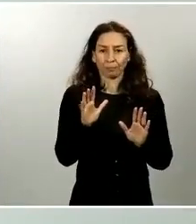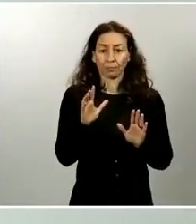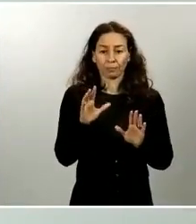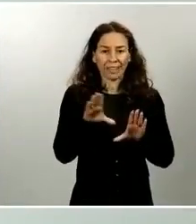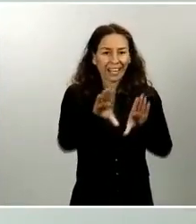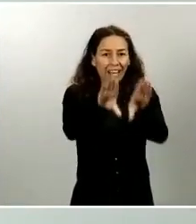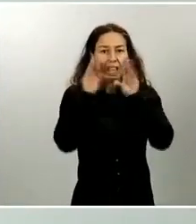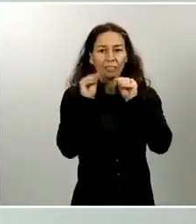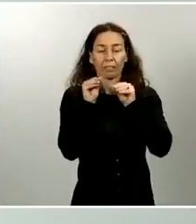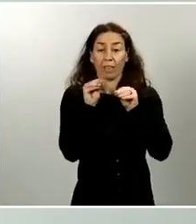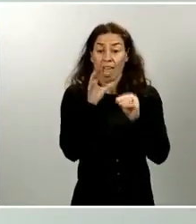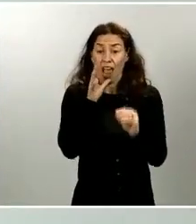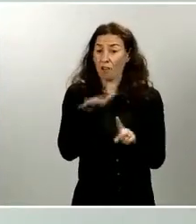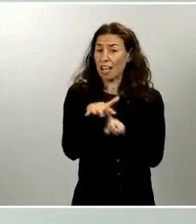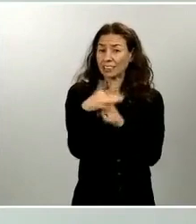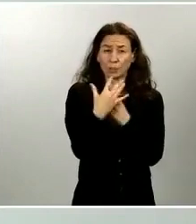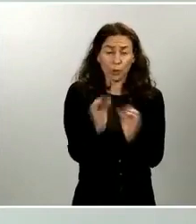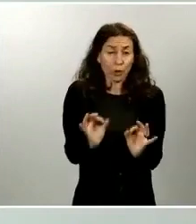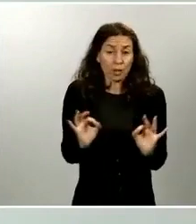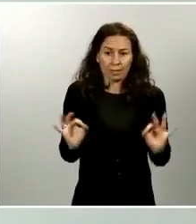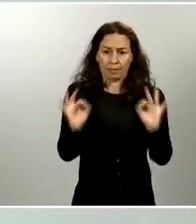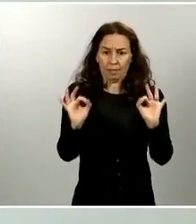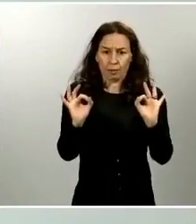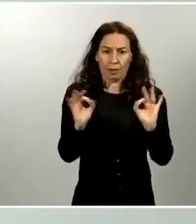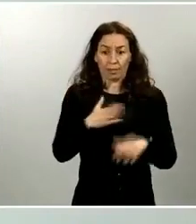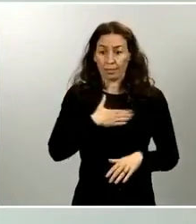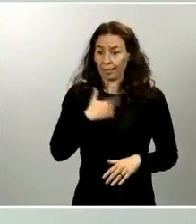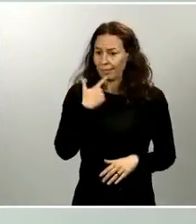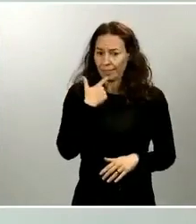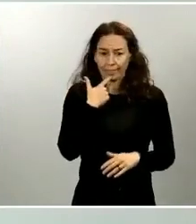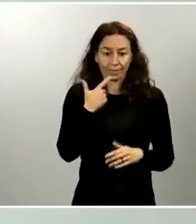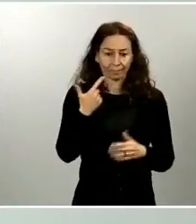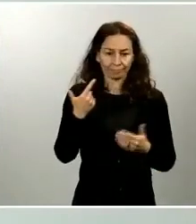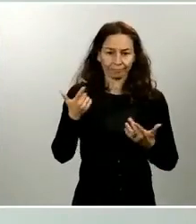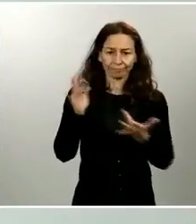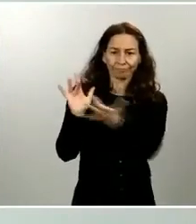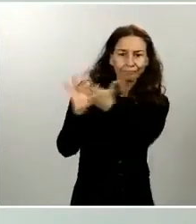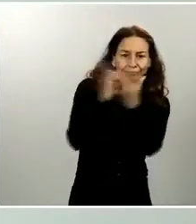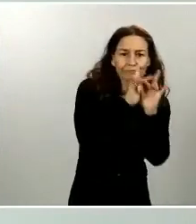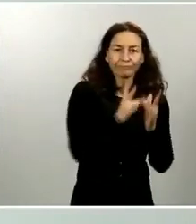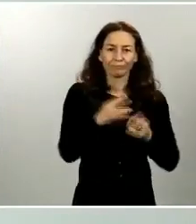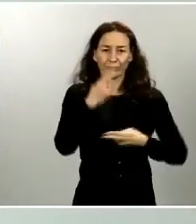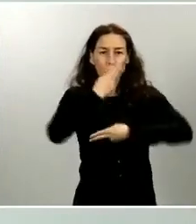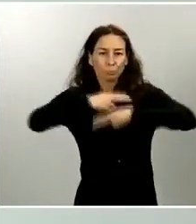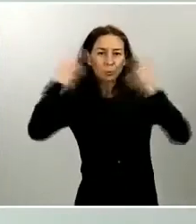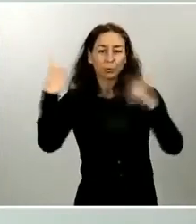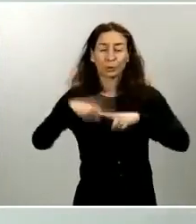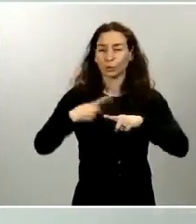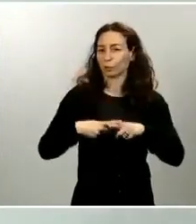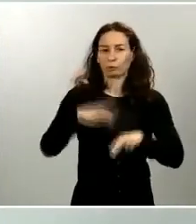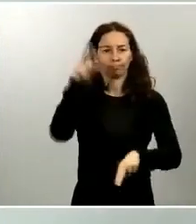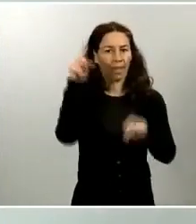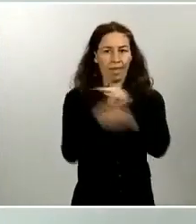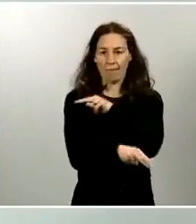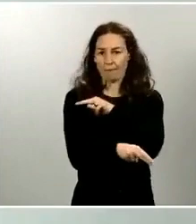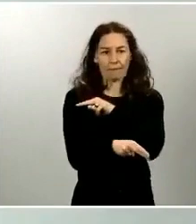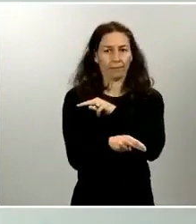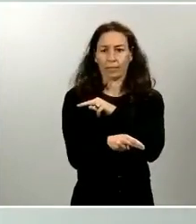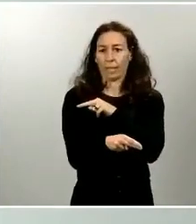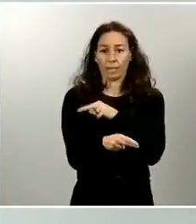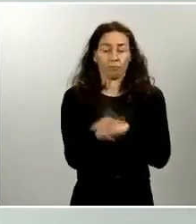que limita nuestras actividades en los espacios públicos, entre las que se incluyen las muestras públicas de devoción.